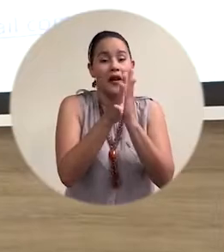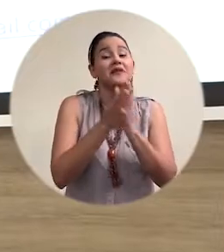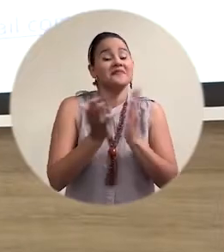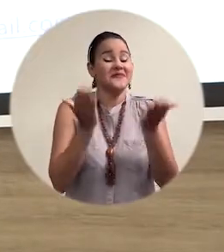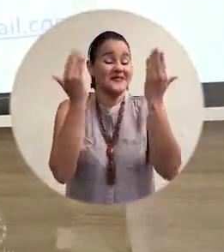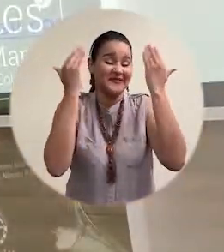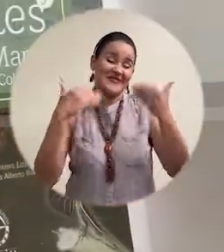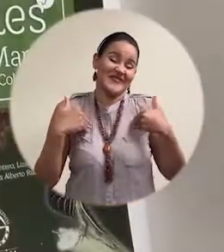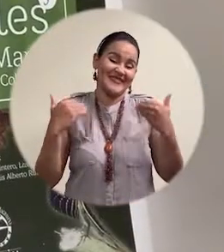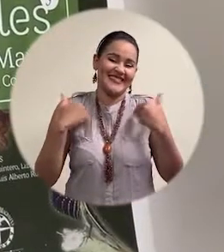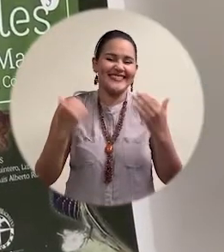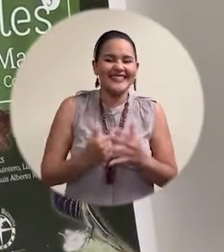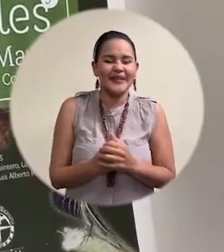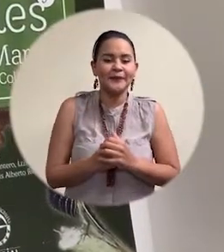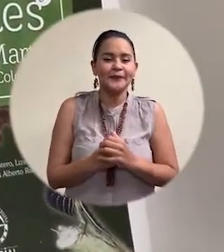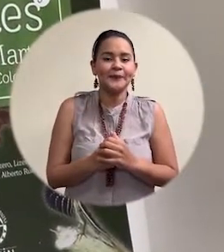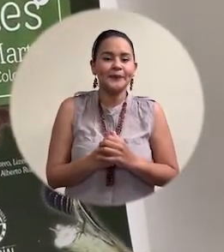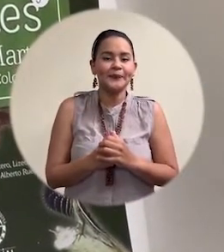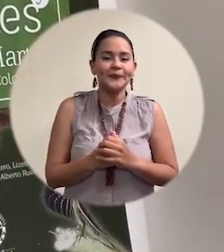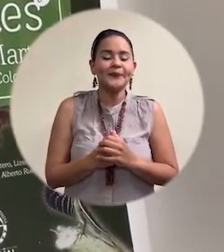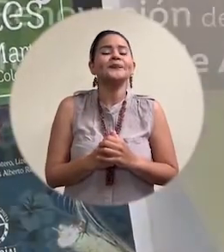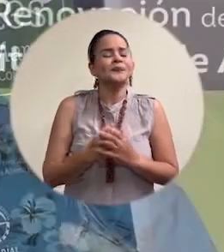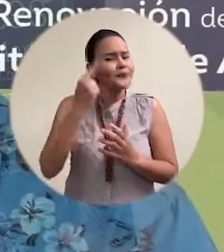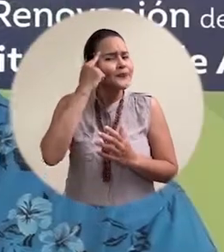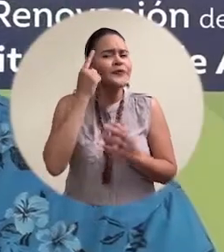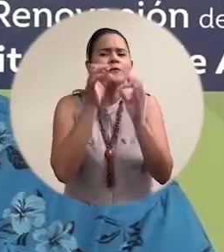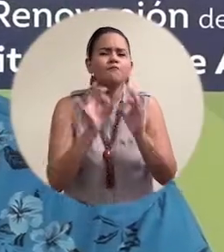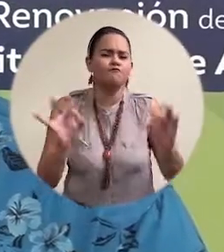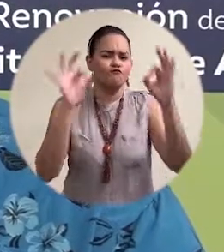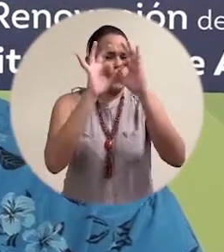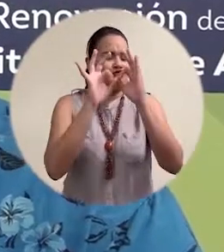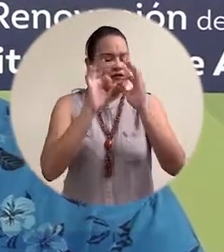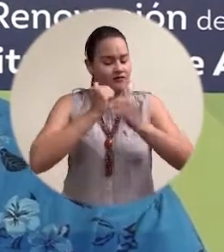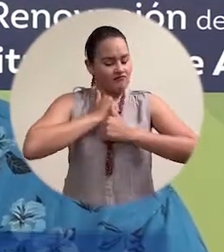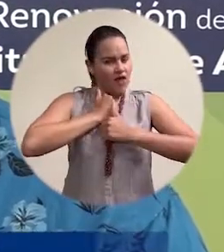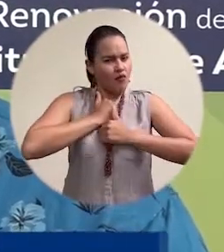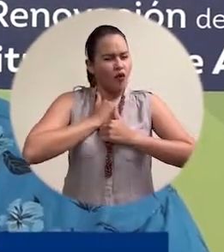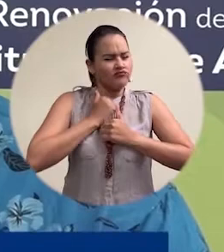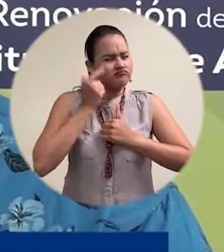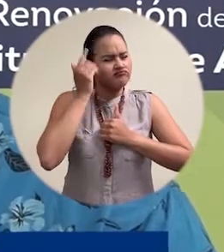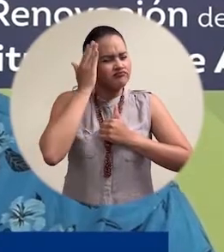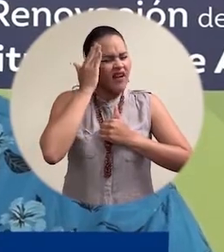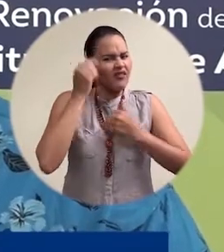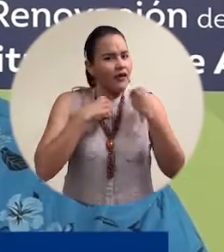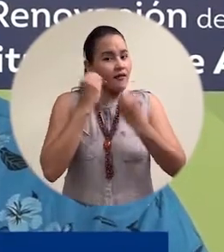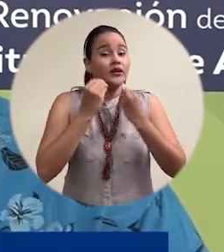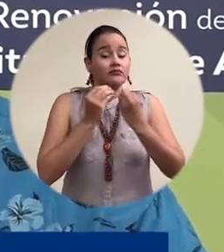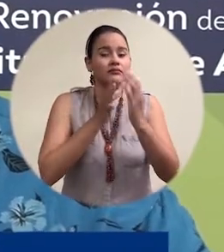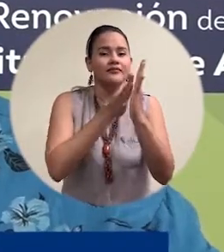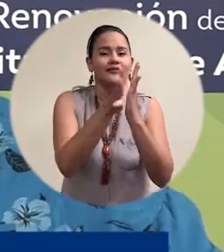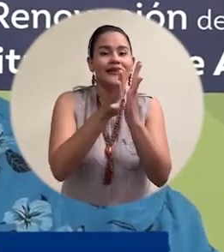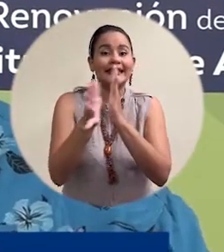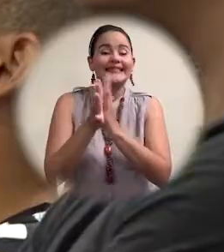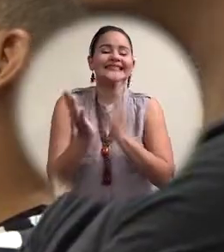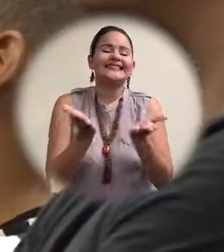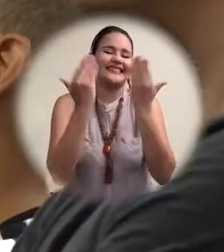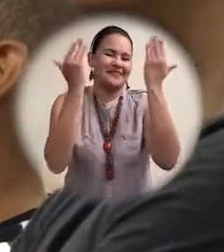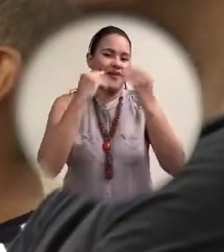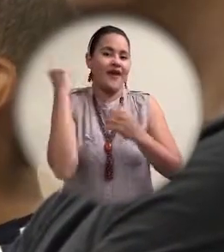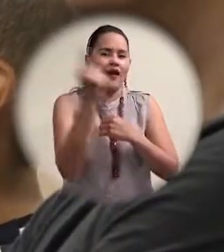sentimos satisfechos. Creo que cuando uno divulga lo que está haciendo deja